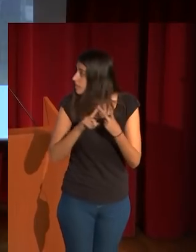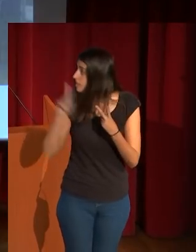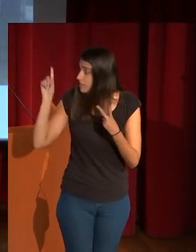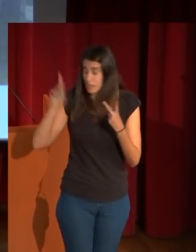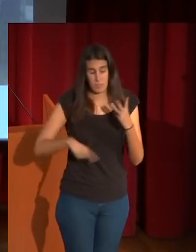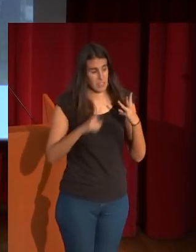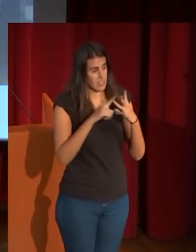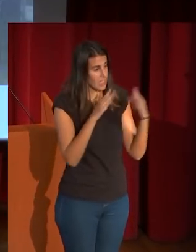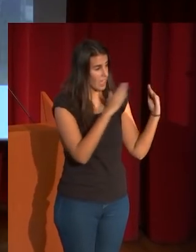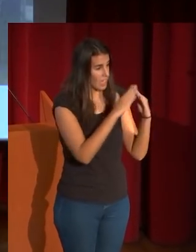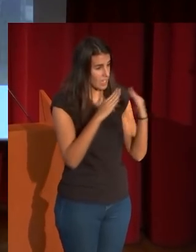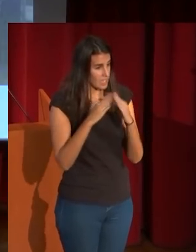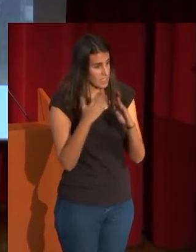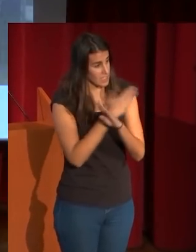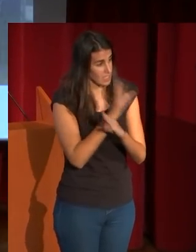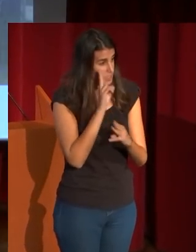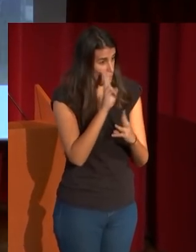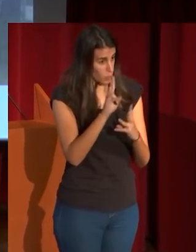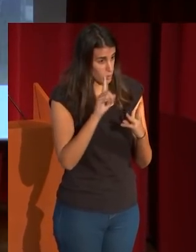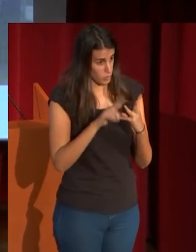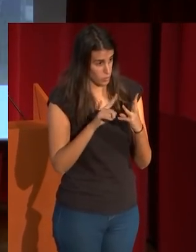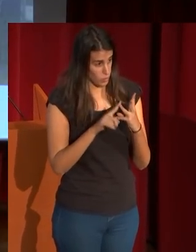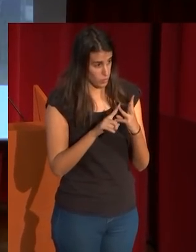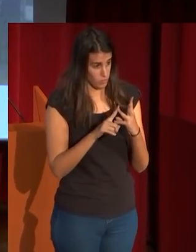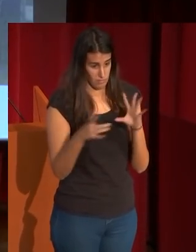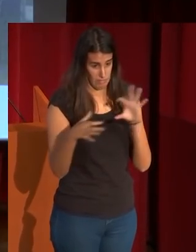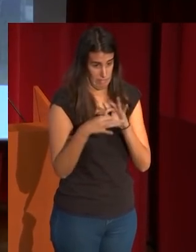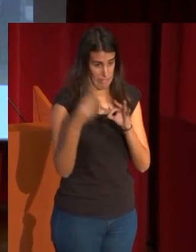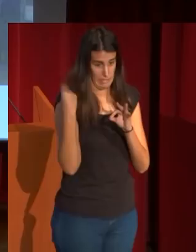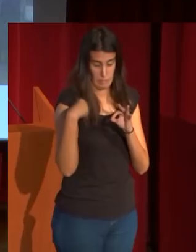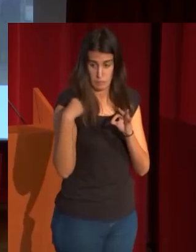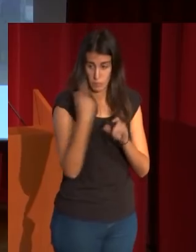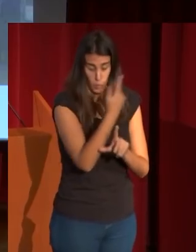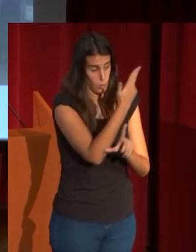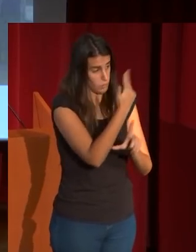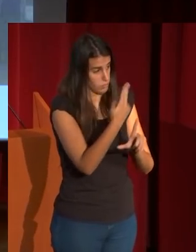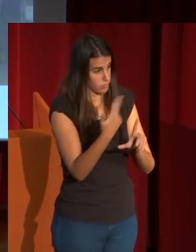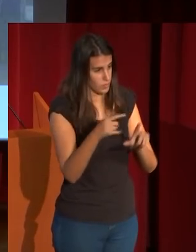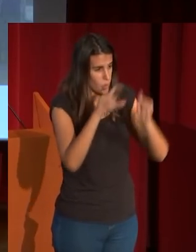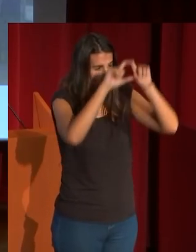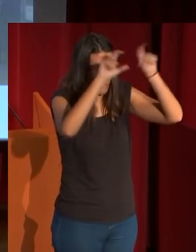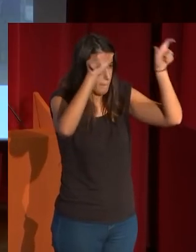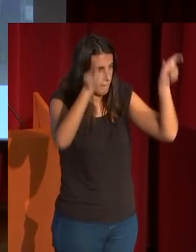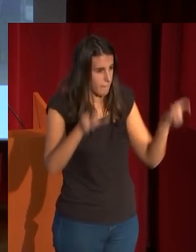que hemos visto cuadro inédito pero que se han marcado a semejanza de este marco que aparece en el atelier